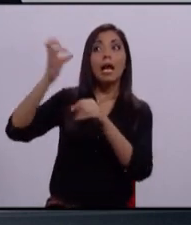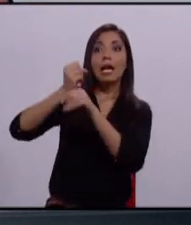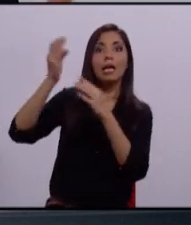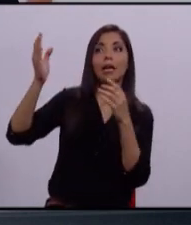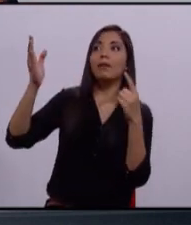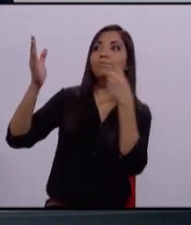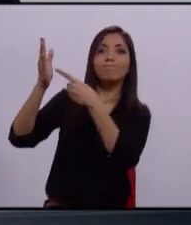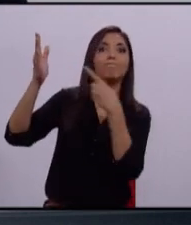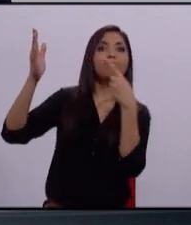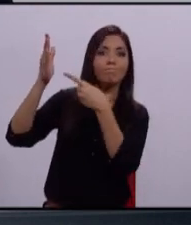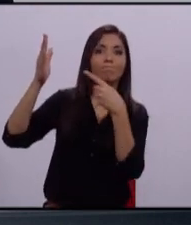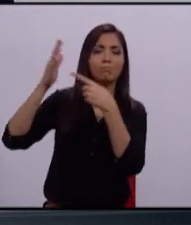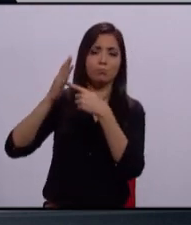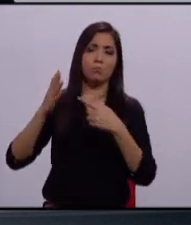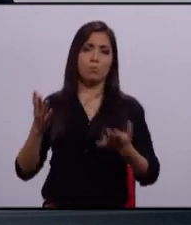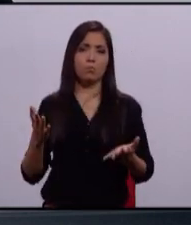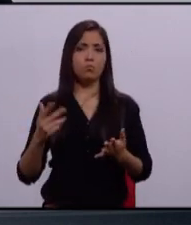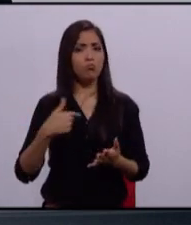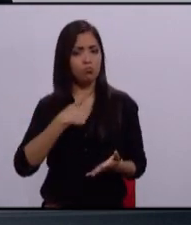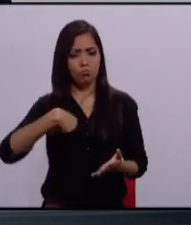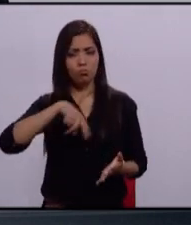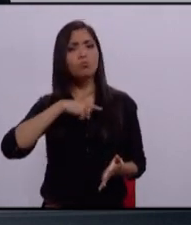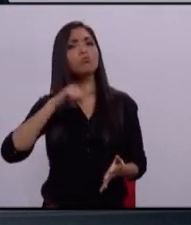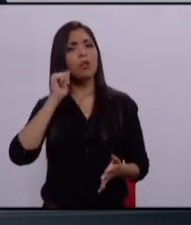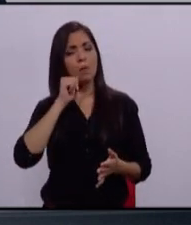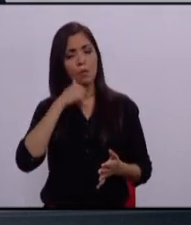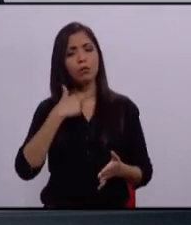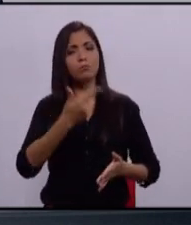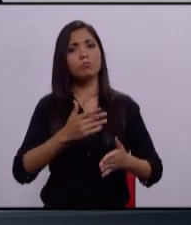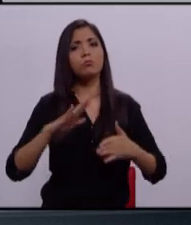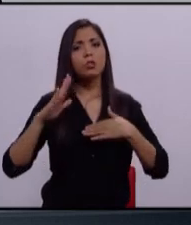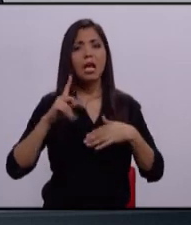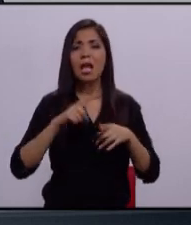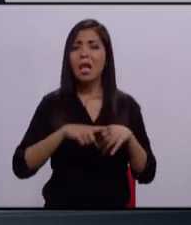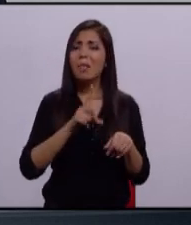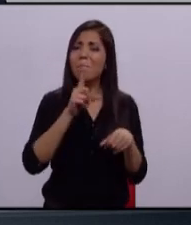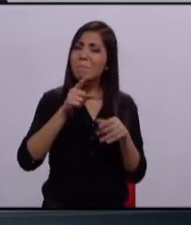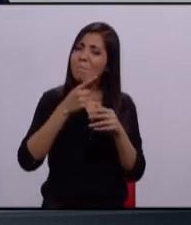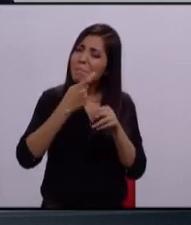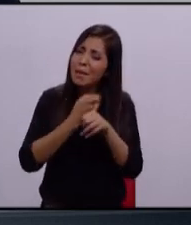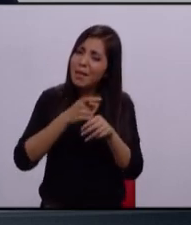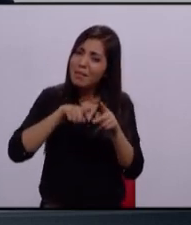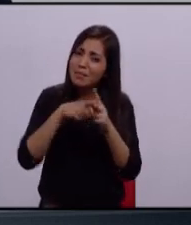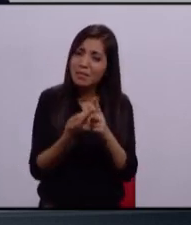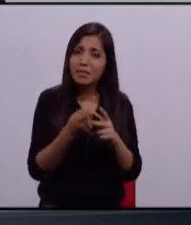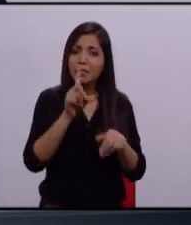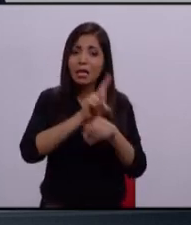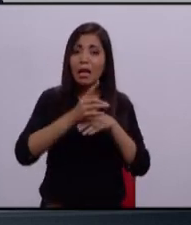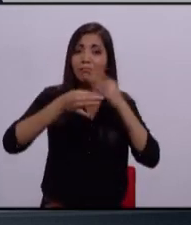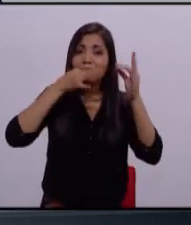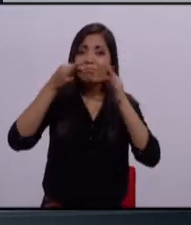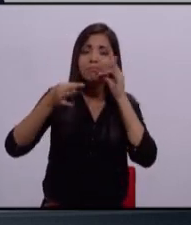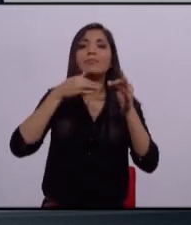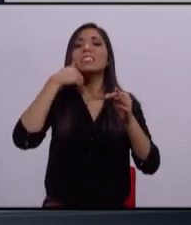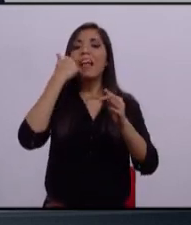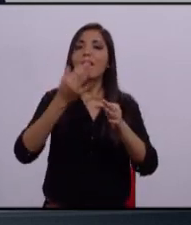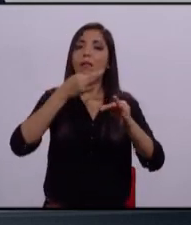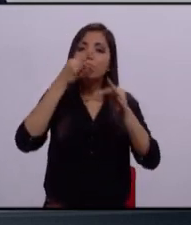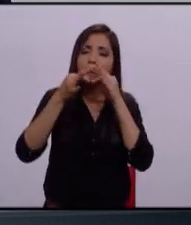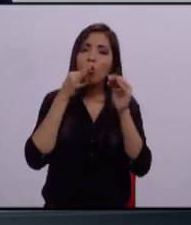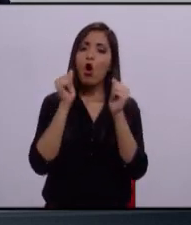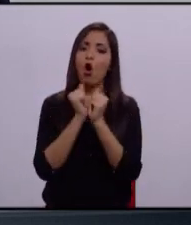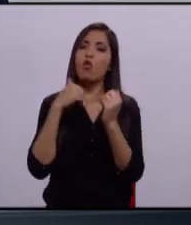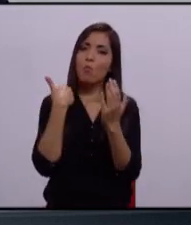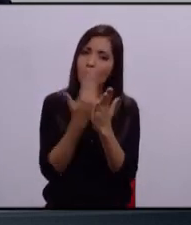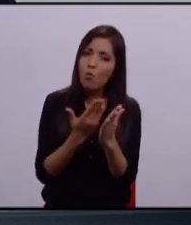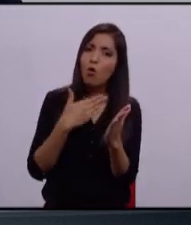Sin embargo, como nosotros nos comprometimos y como lo hicimos desde el primer día de campaña, es hacer una campaña de propuestas,